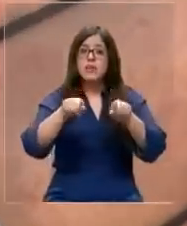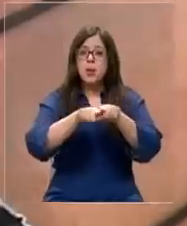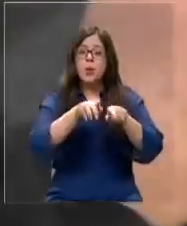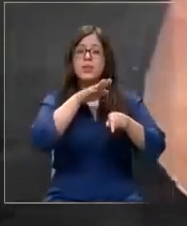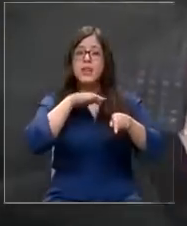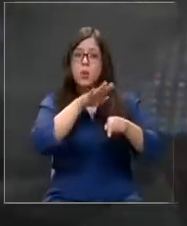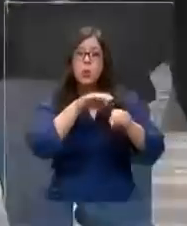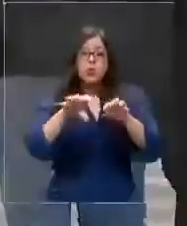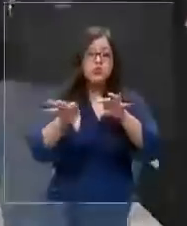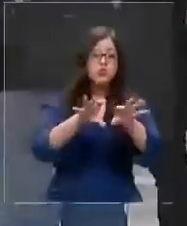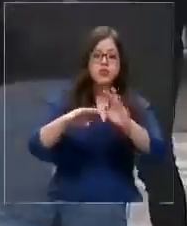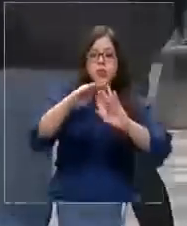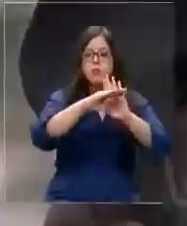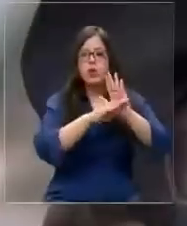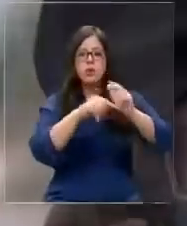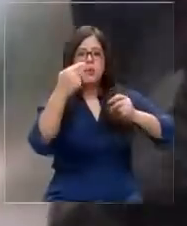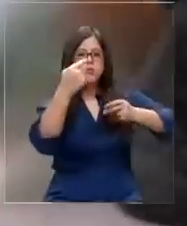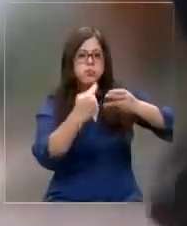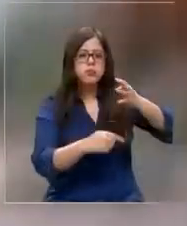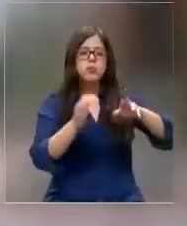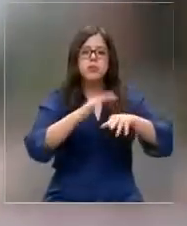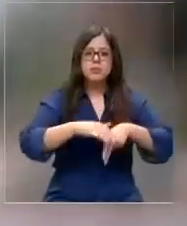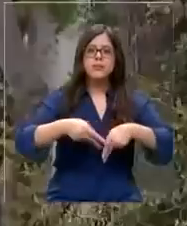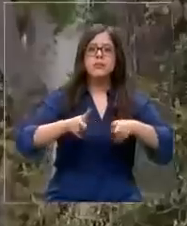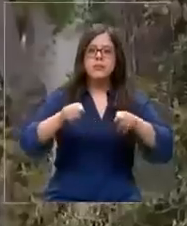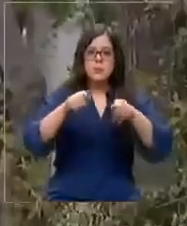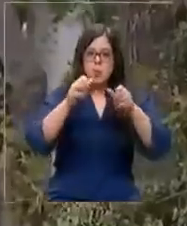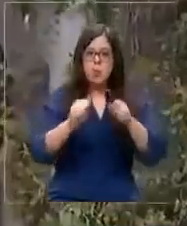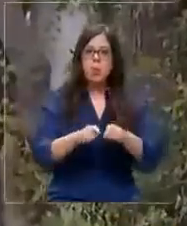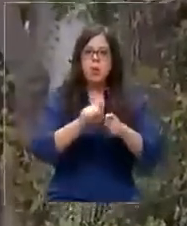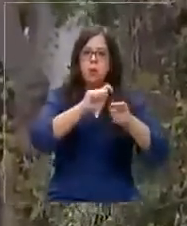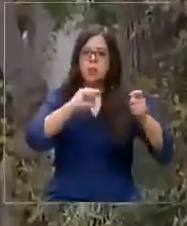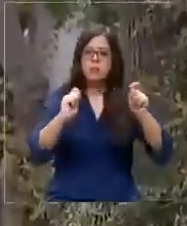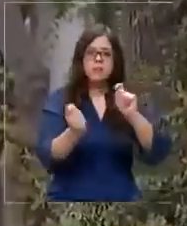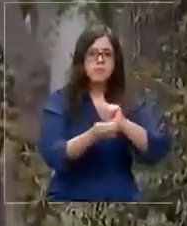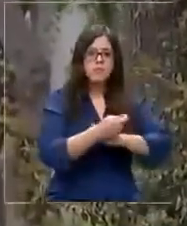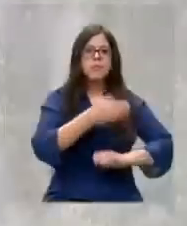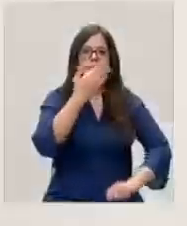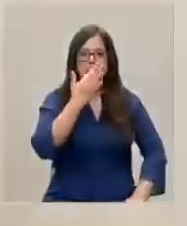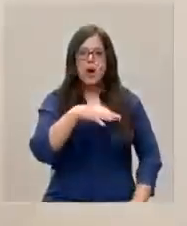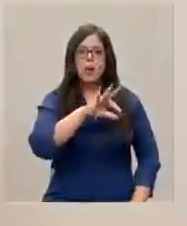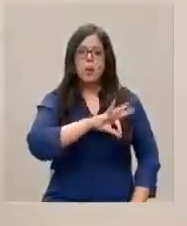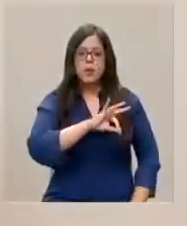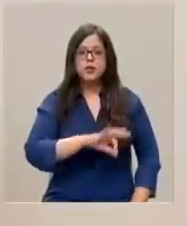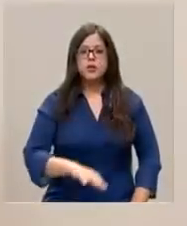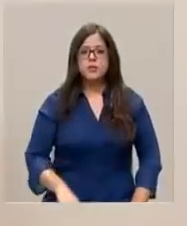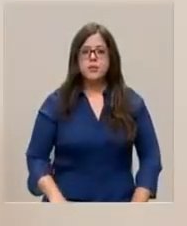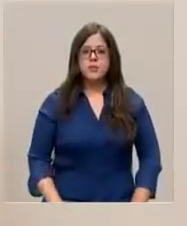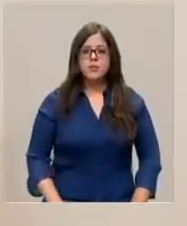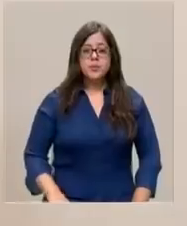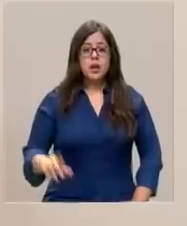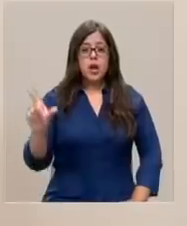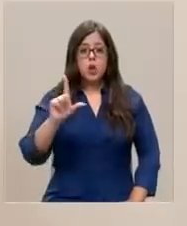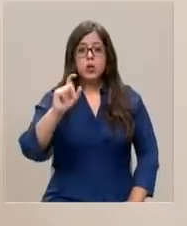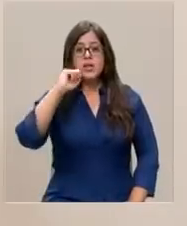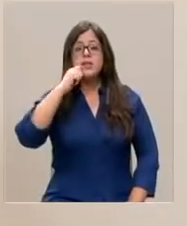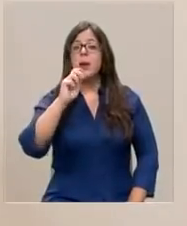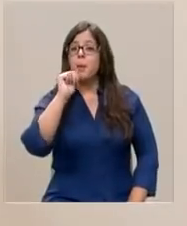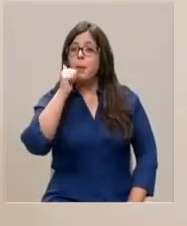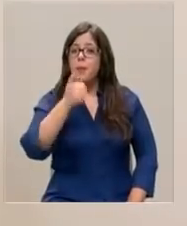provisiones y del programa financiero permitirán que se puedan mejorar las pensiones. El día lunes, o sea mañana,